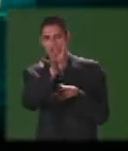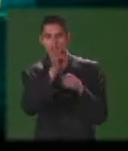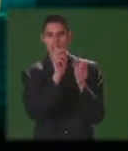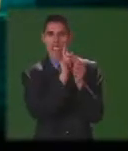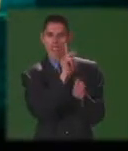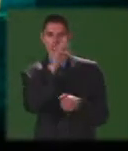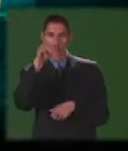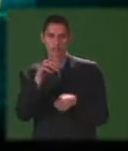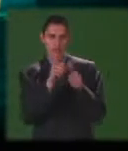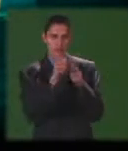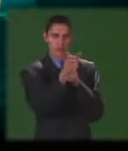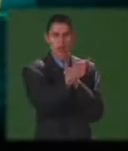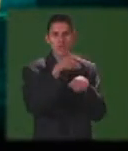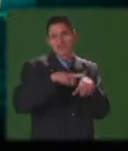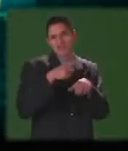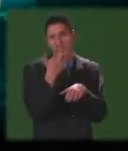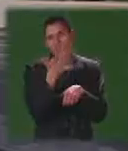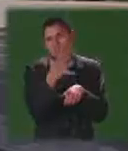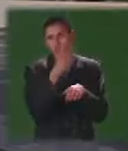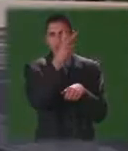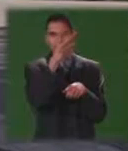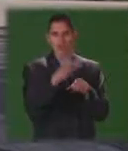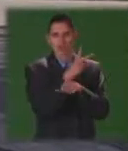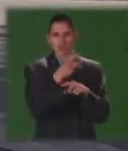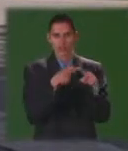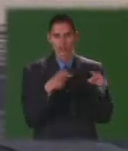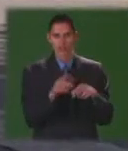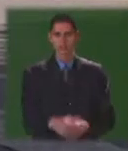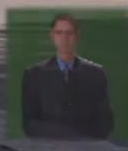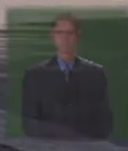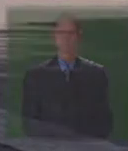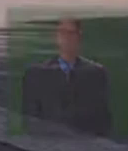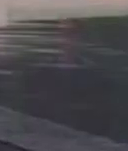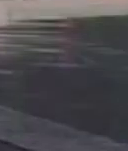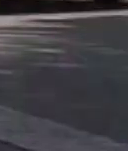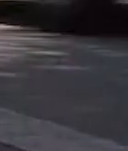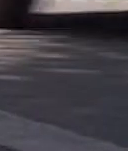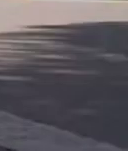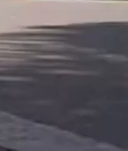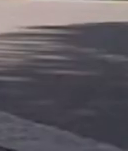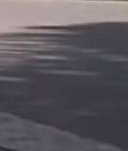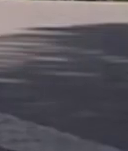unos 114 kilómetros de distancia, más o menos dos horas y media de camino.